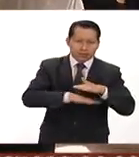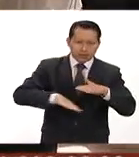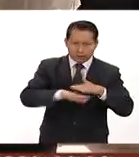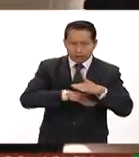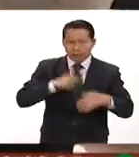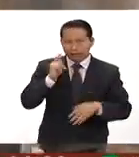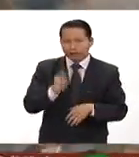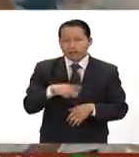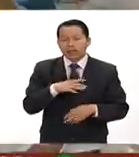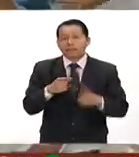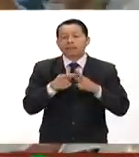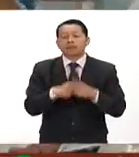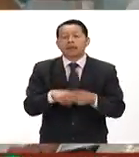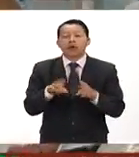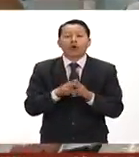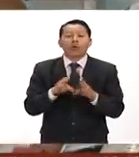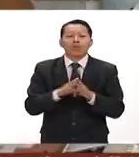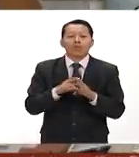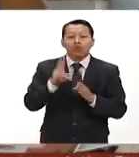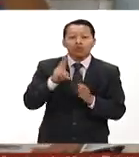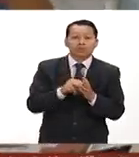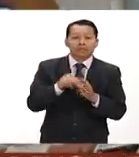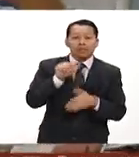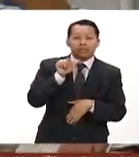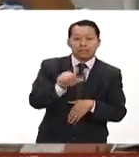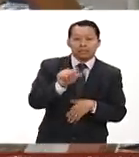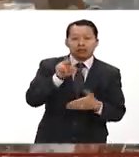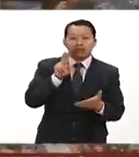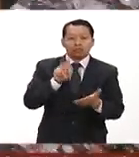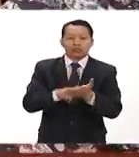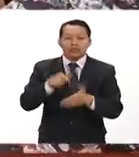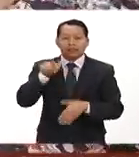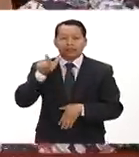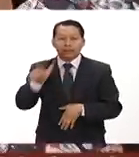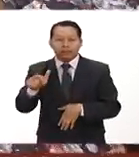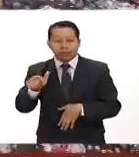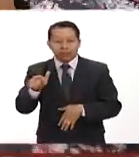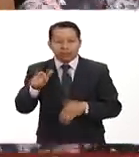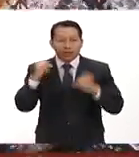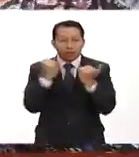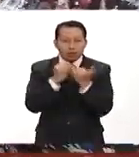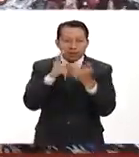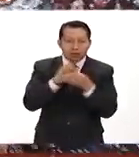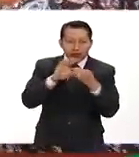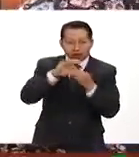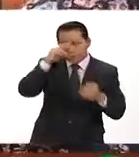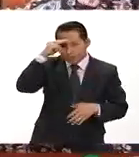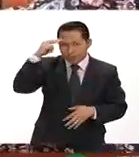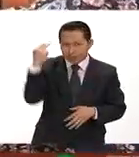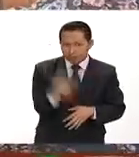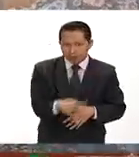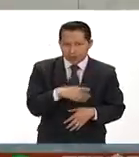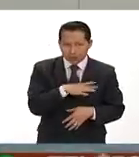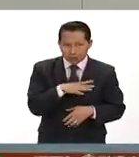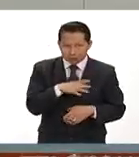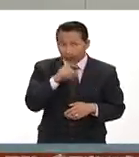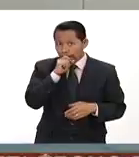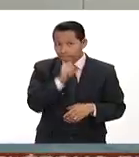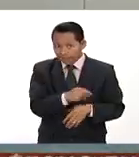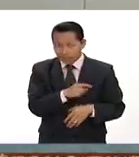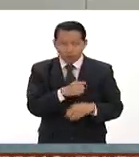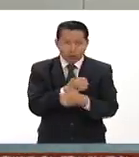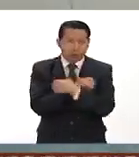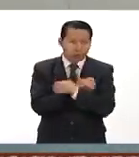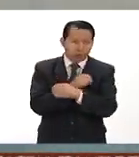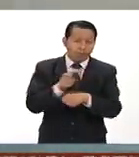se ha iniciado el ciclo escolar 2016-2017 y aseguró que en México se aplica la reforma educativa en